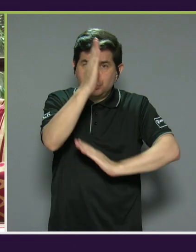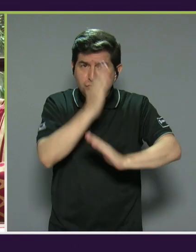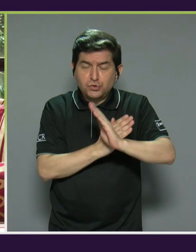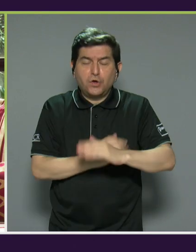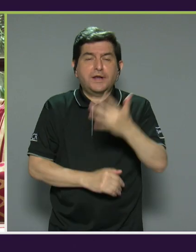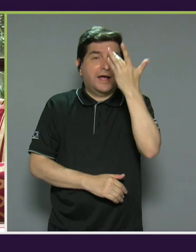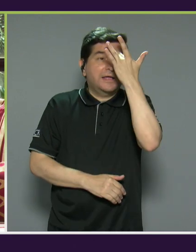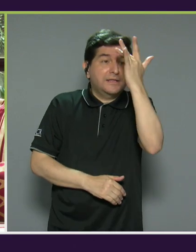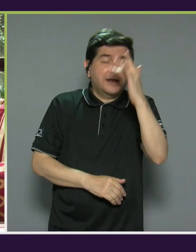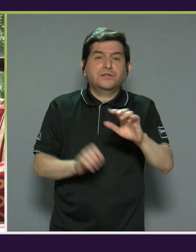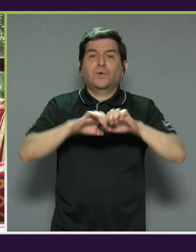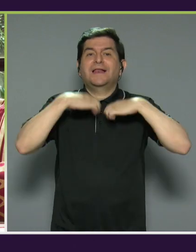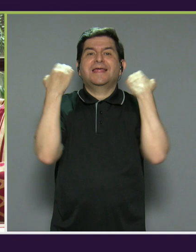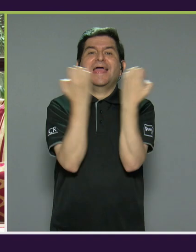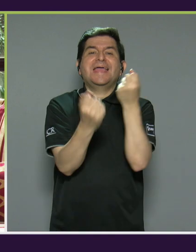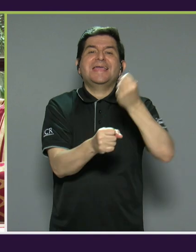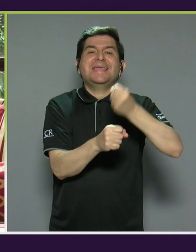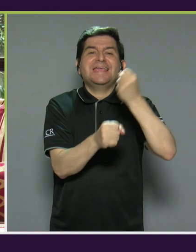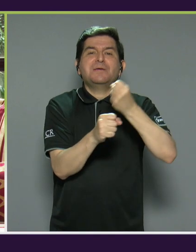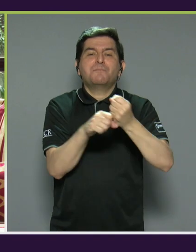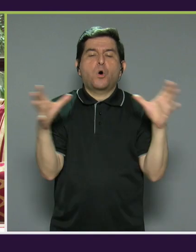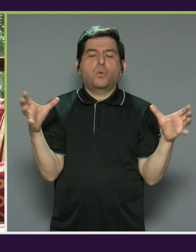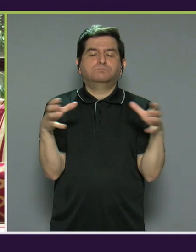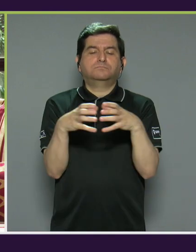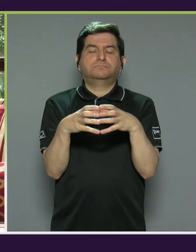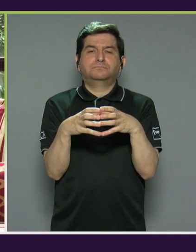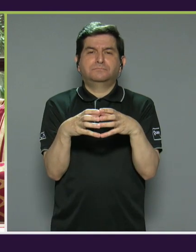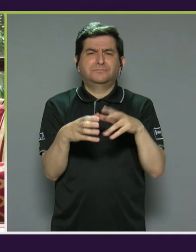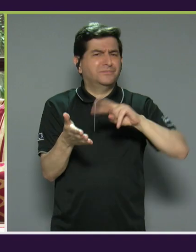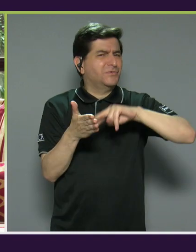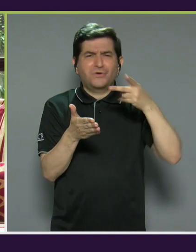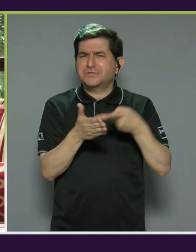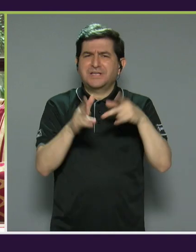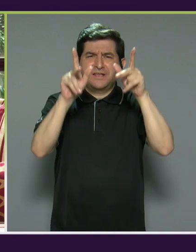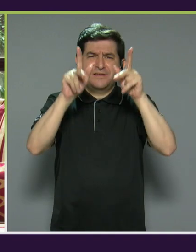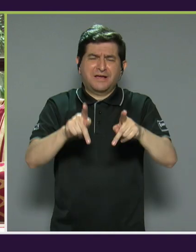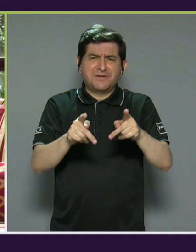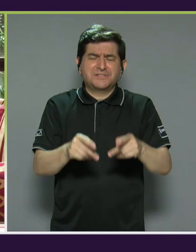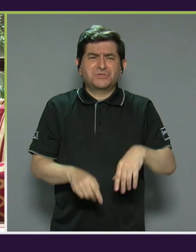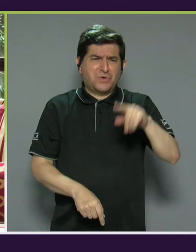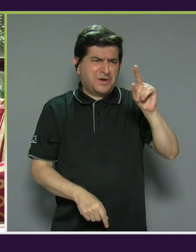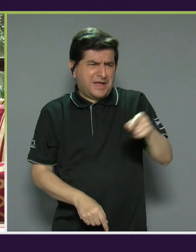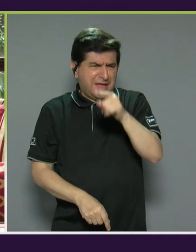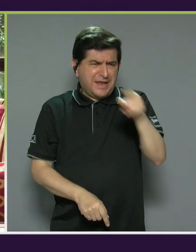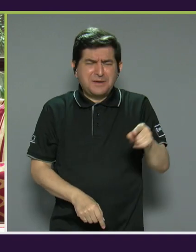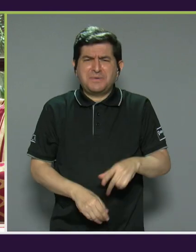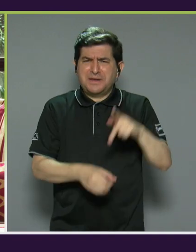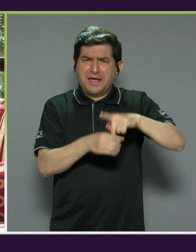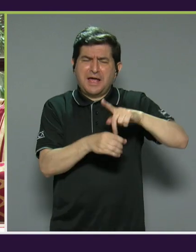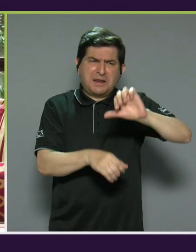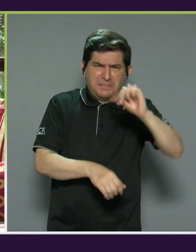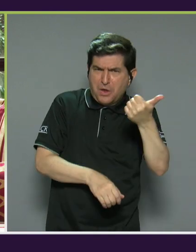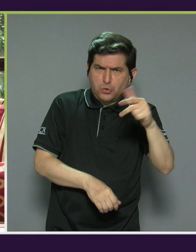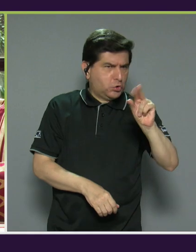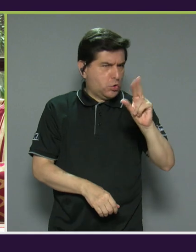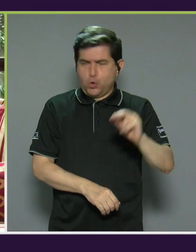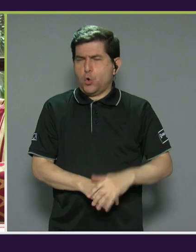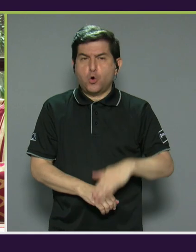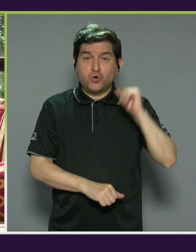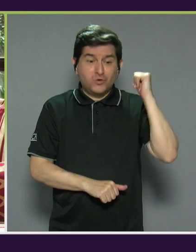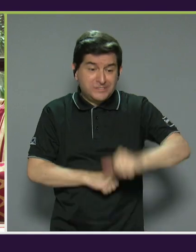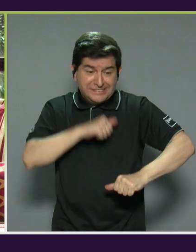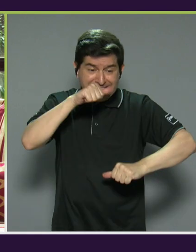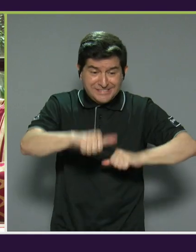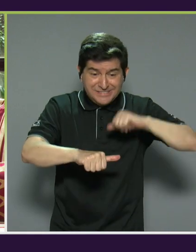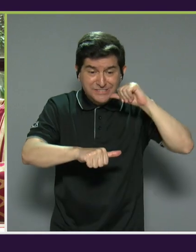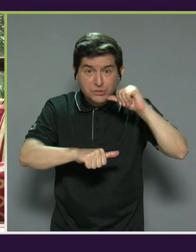intelectual somos un equipo de trabajo. Es que no es que alguien le quiera quitar el protagonismo al otro. Es que la lucha